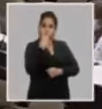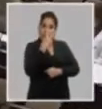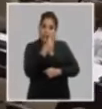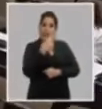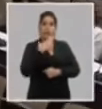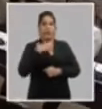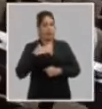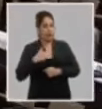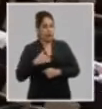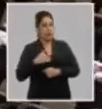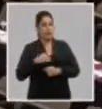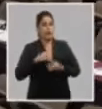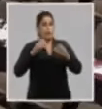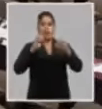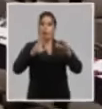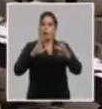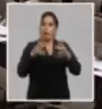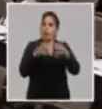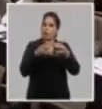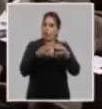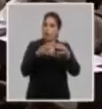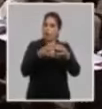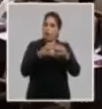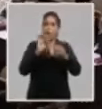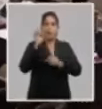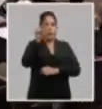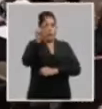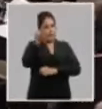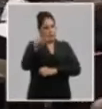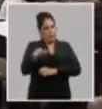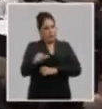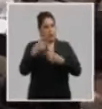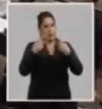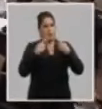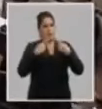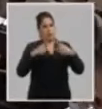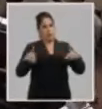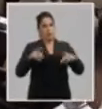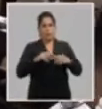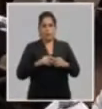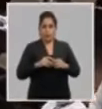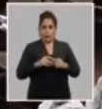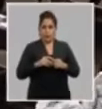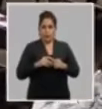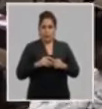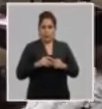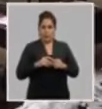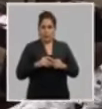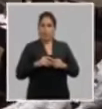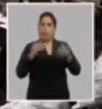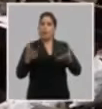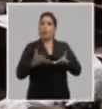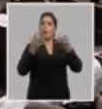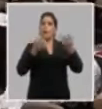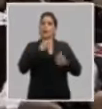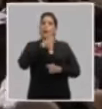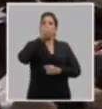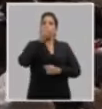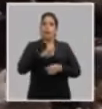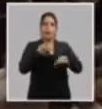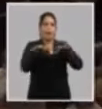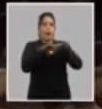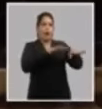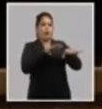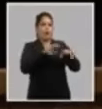aspiraciones en el orden colectivo personal y profesional promover la evaluación de